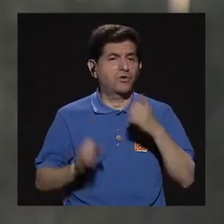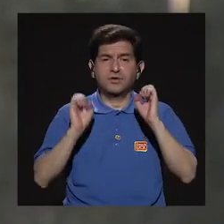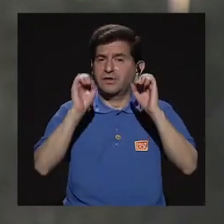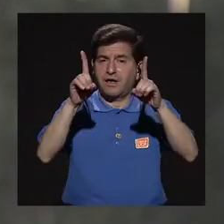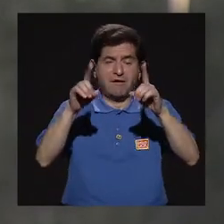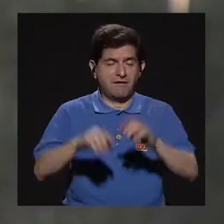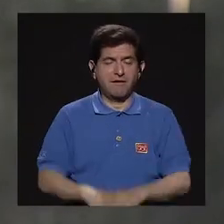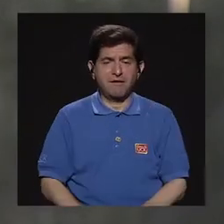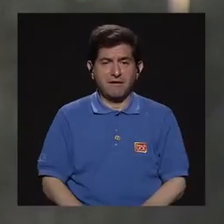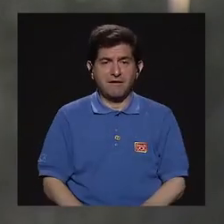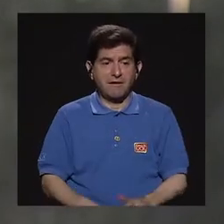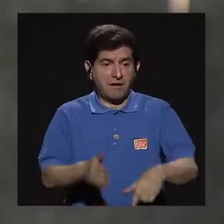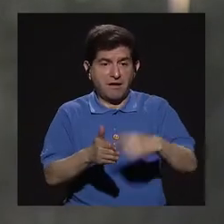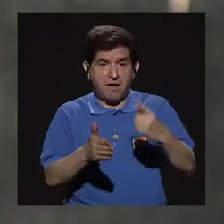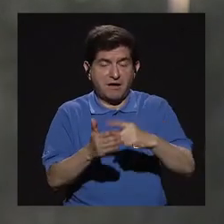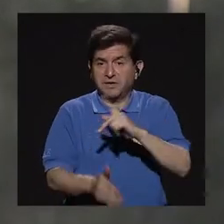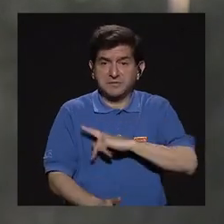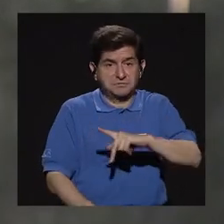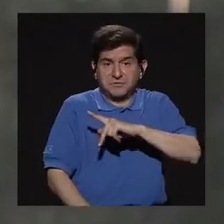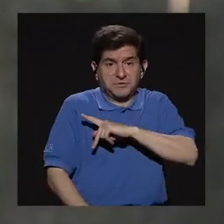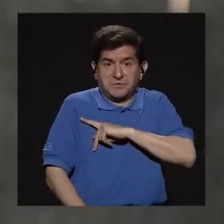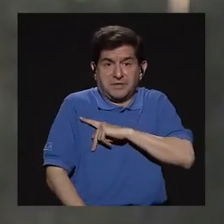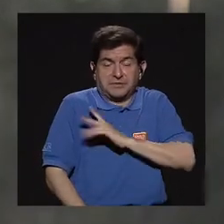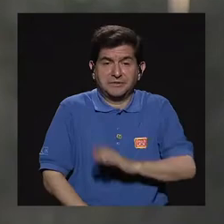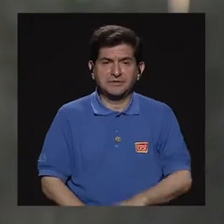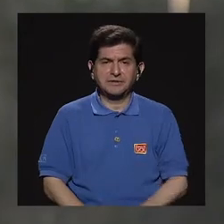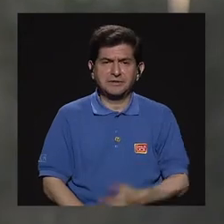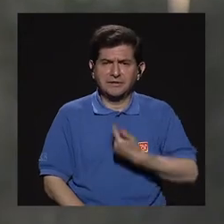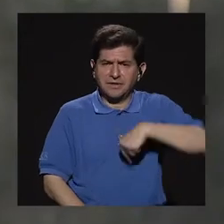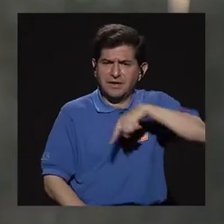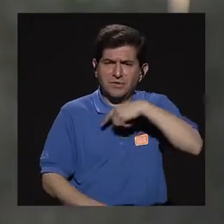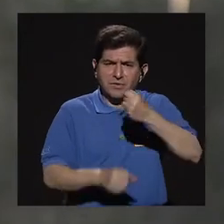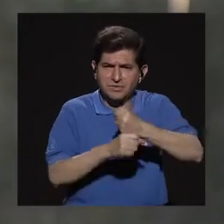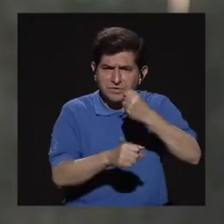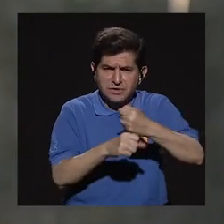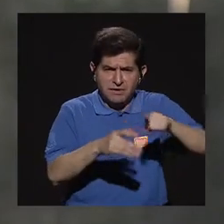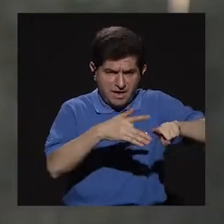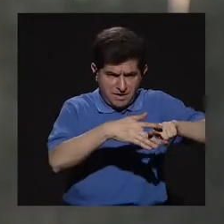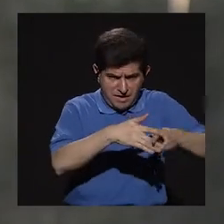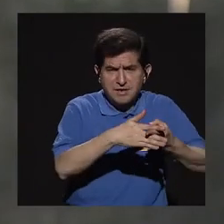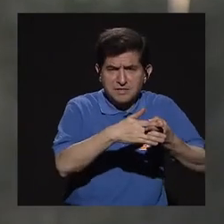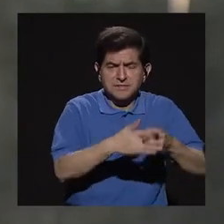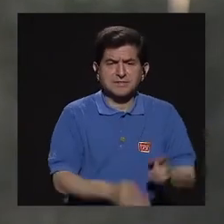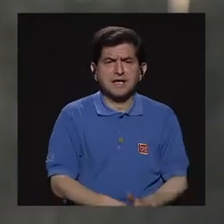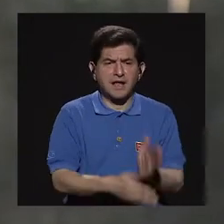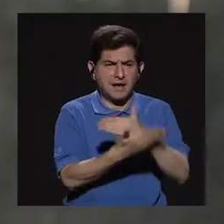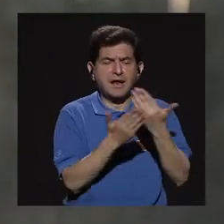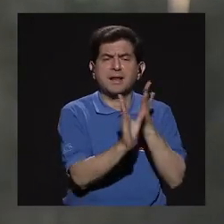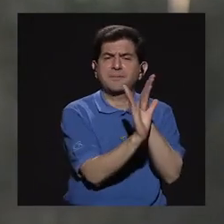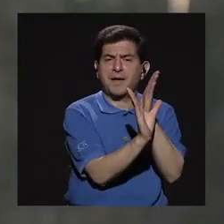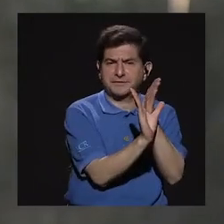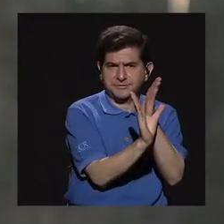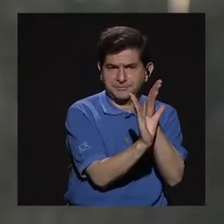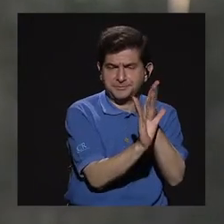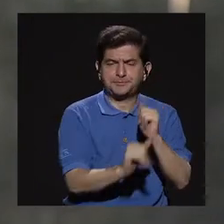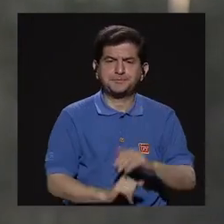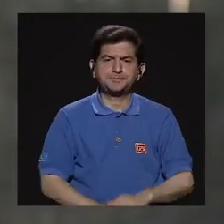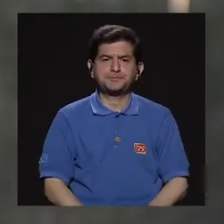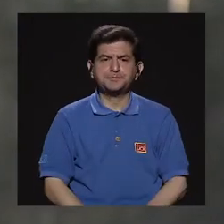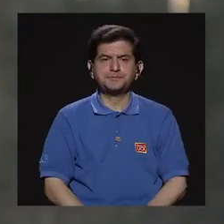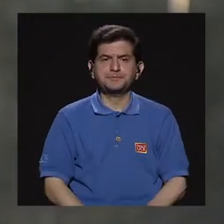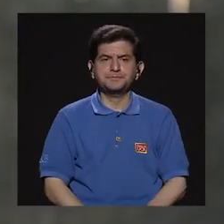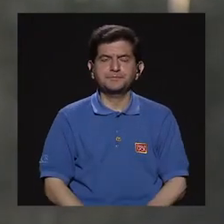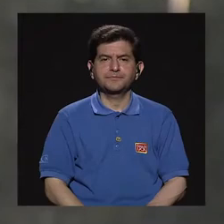educación, incluso, digamos, a nivel personal. Porque nosotros trabajamos desde un inicio con ellas en la parte psicológica, por ejemplo.